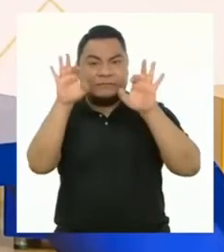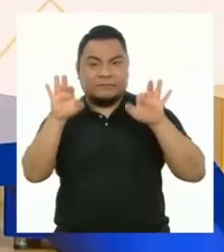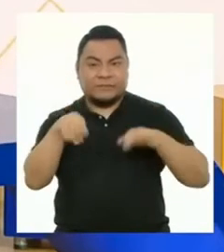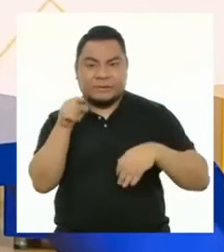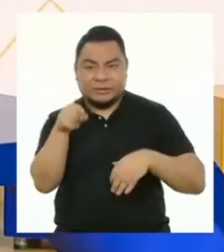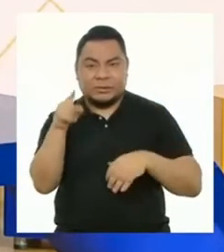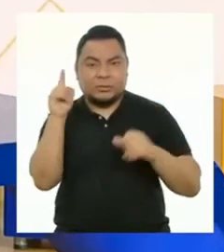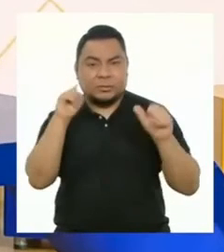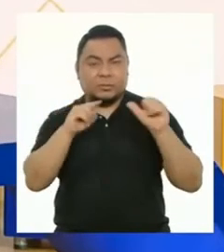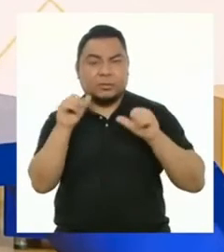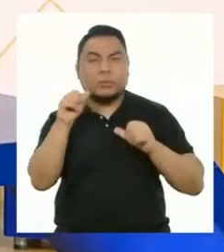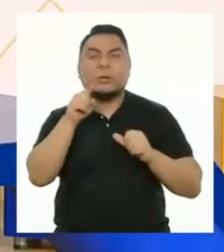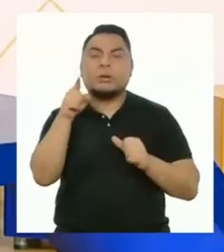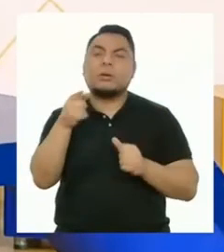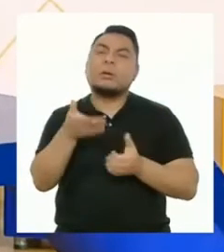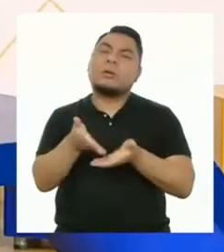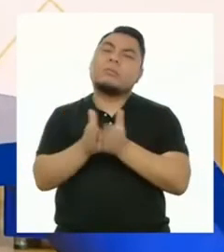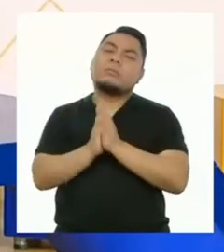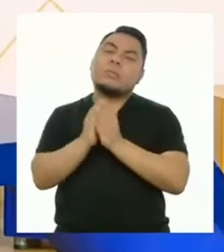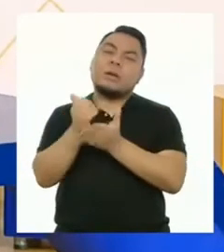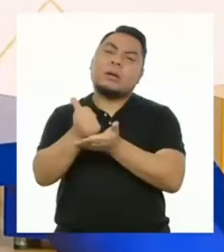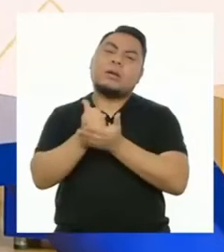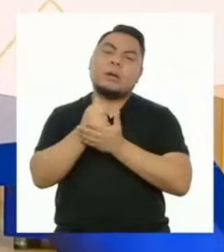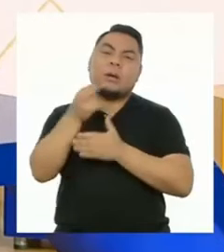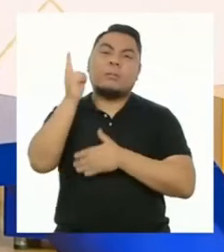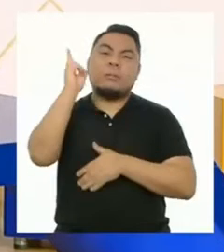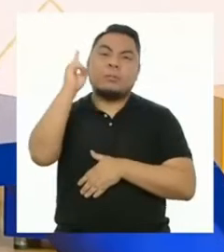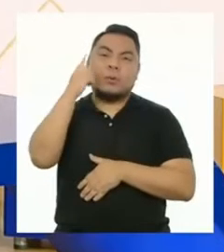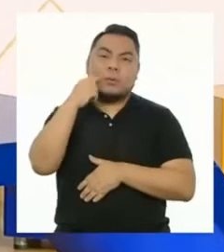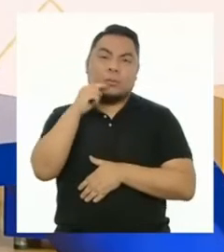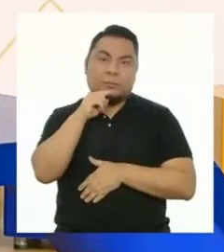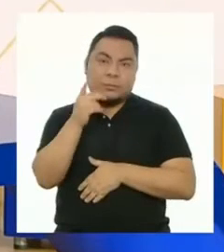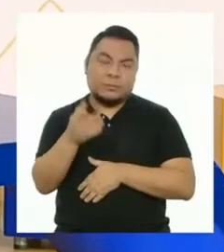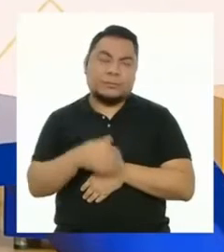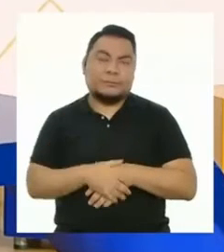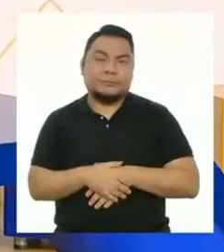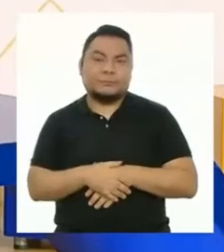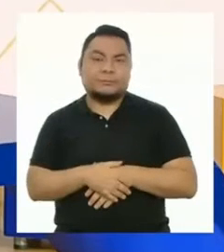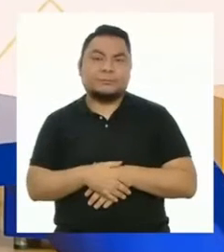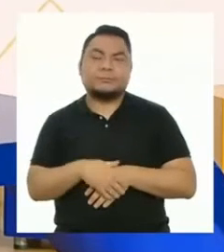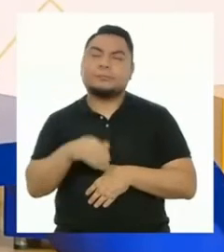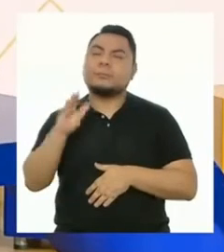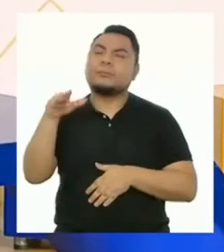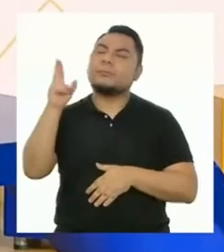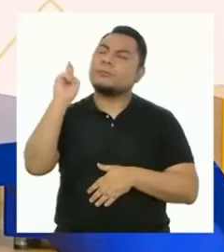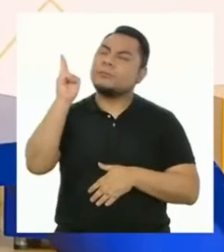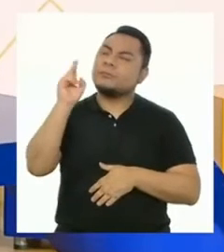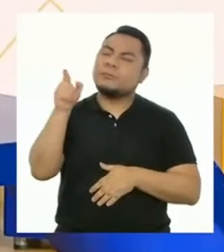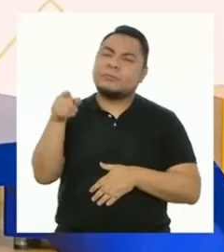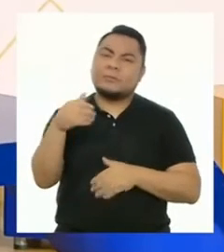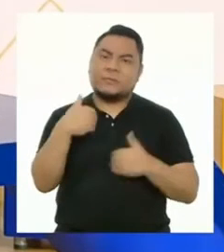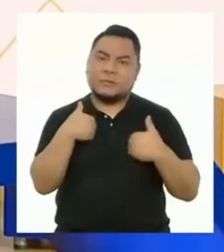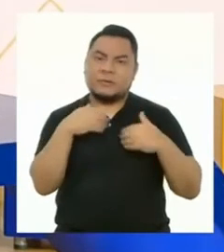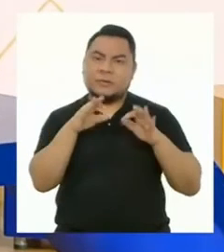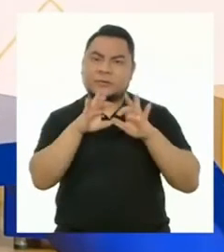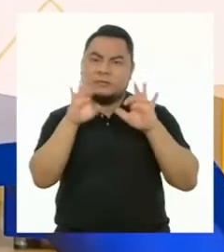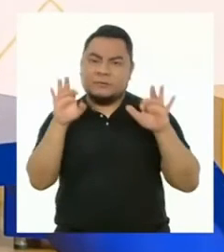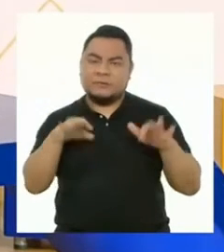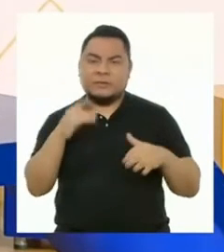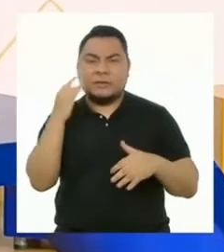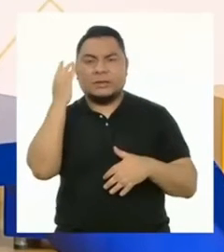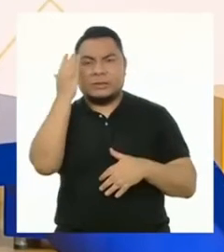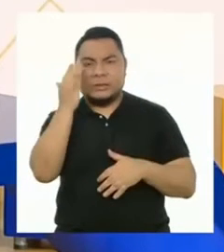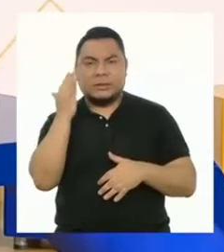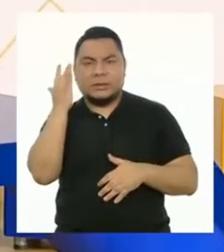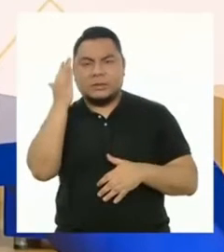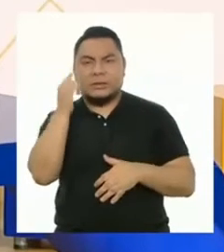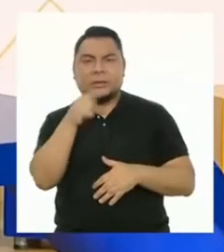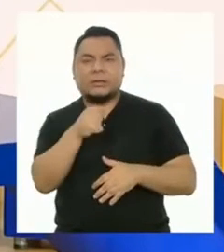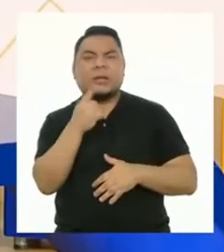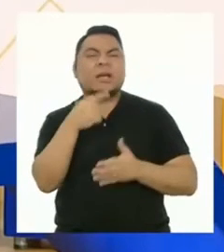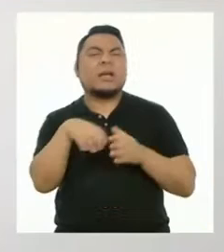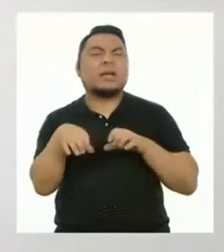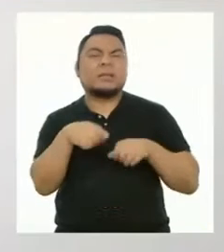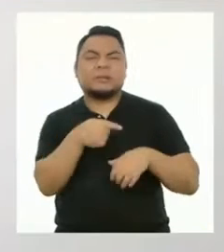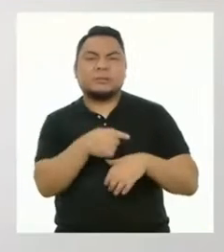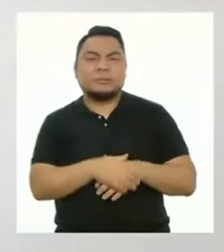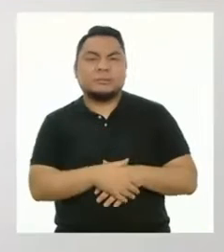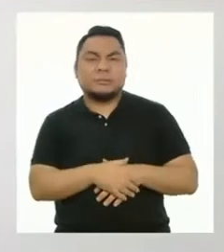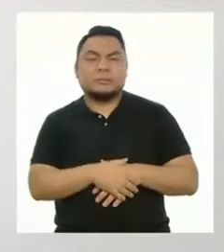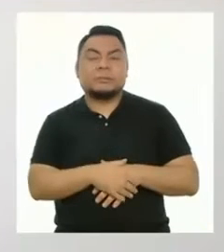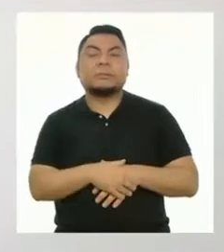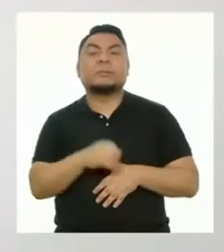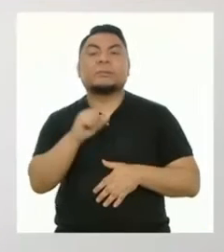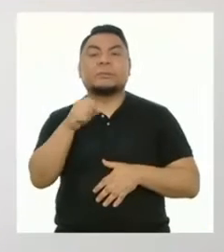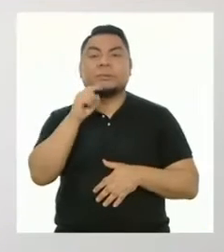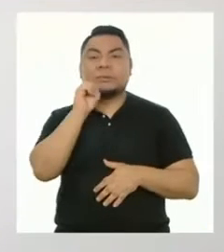en la ficha, pidan ayuda a su maestra o maestro. Profesora, también está la ficha de reflexión. ¿Qué hacemos con ella?